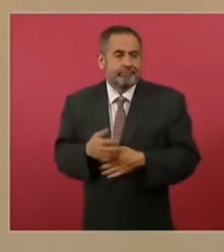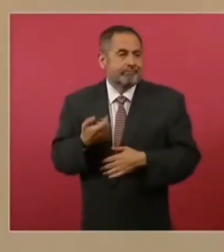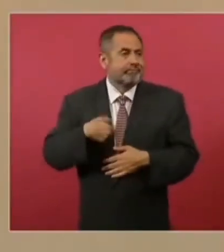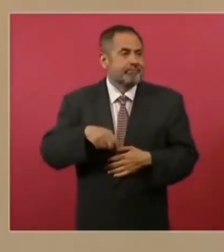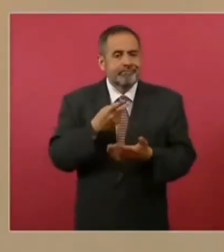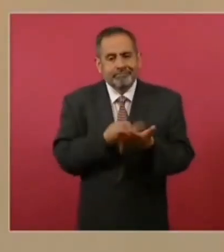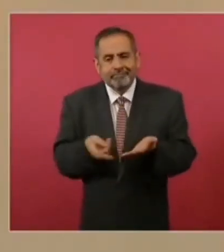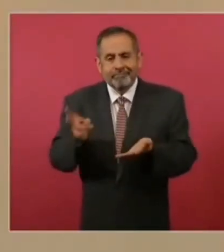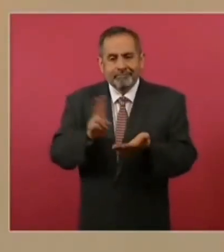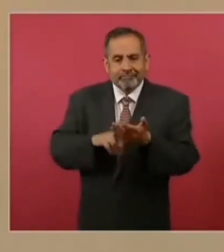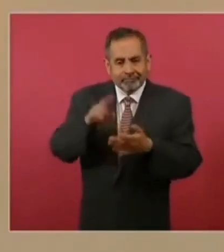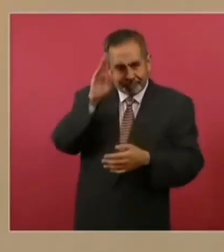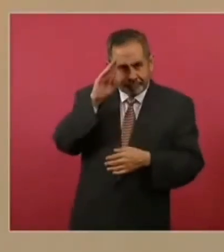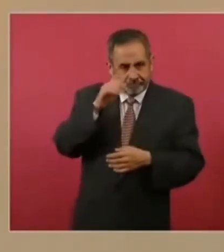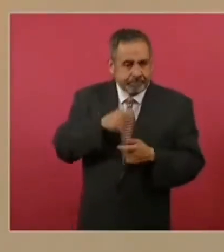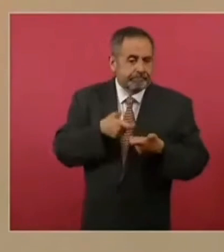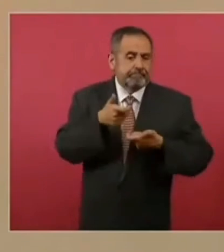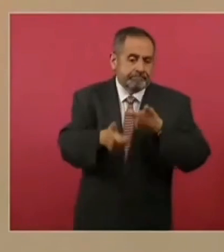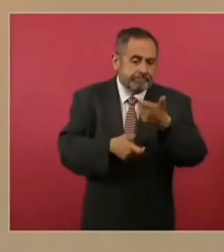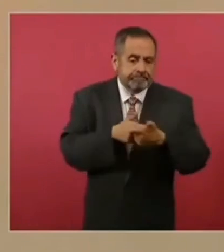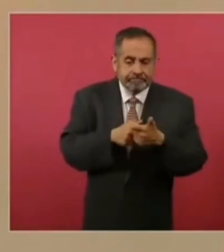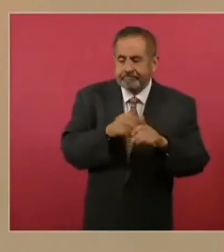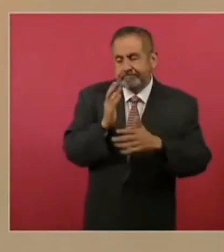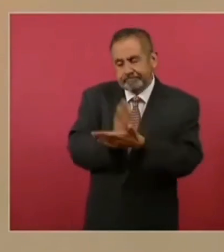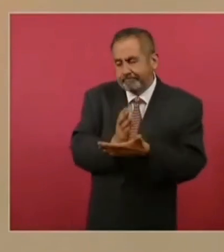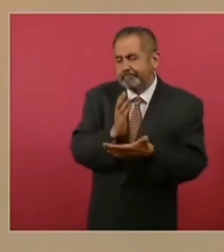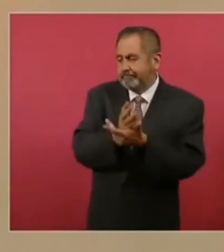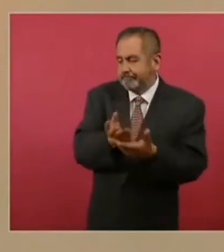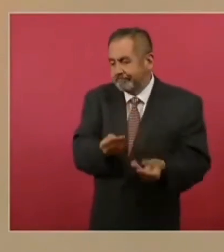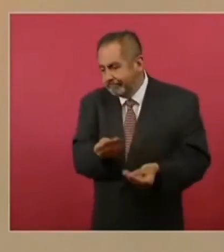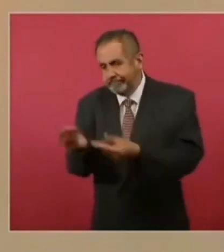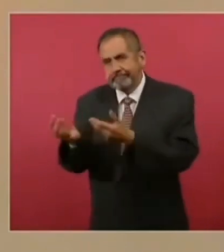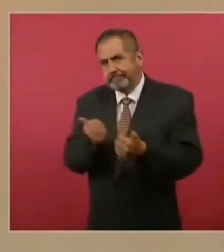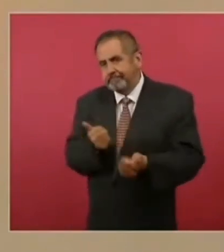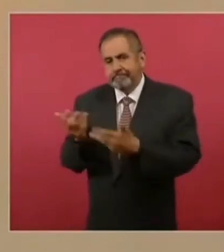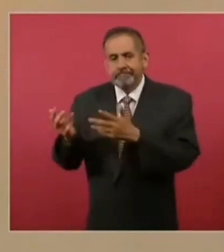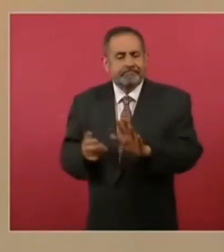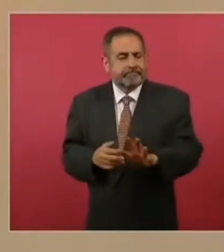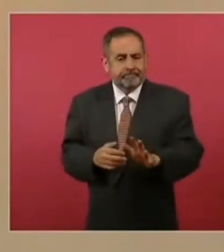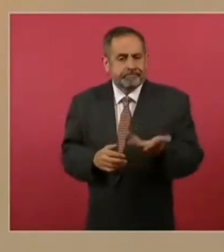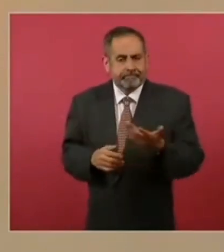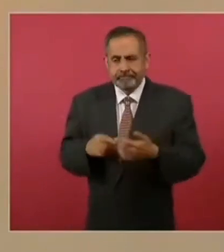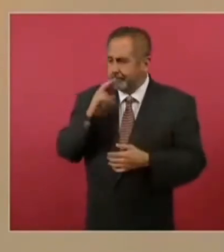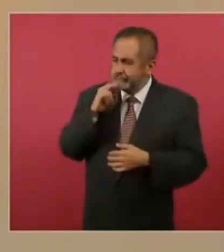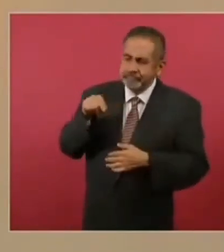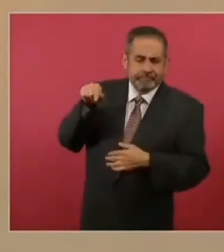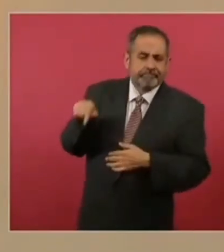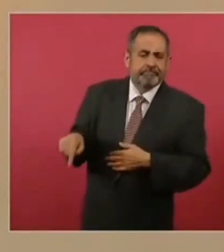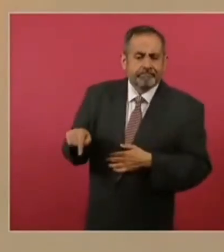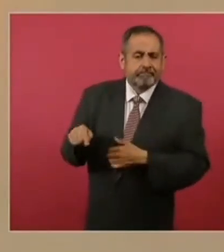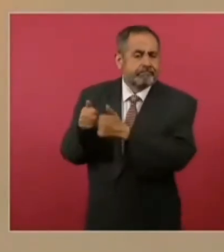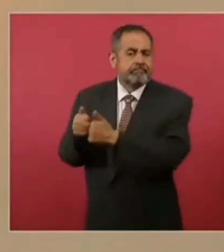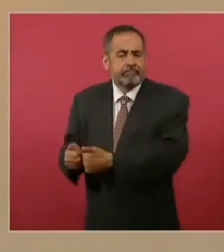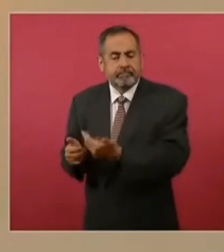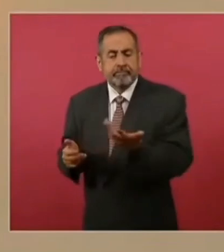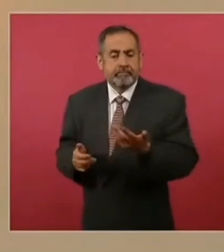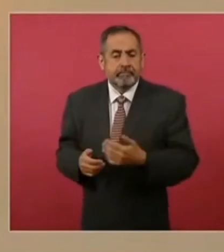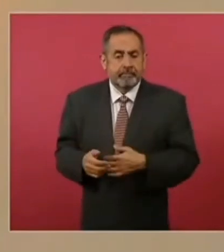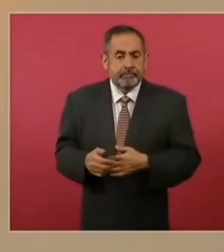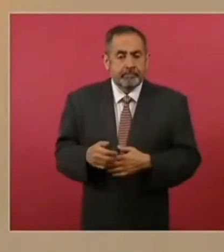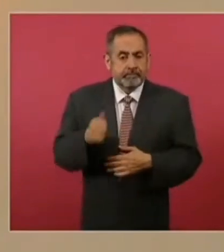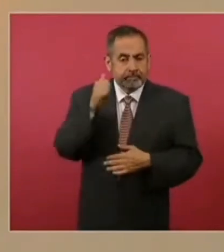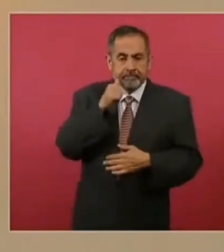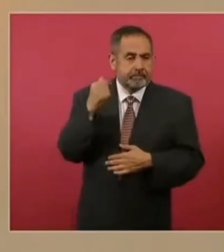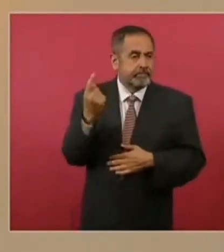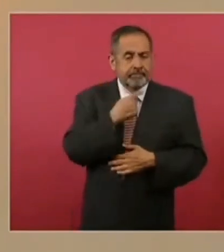doble, o nosotros invertimos en todo este sistema de que las personas entren de manera regular como lo hacemos